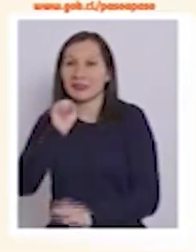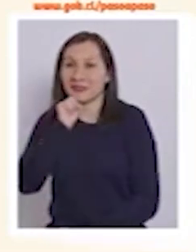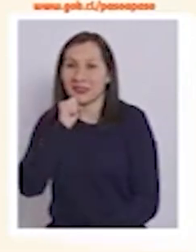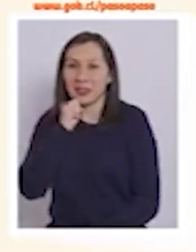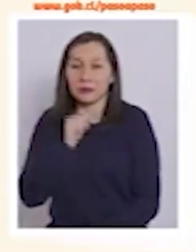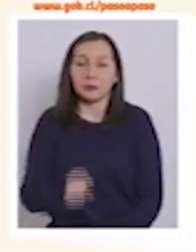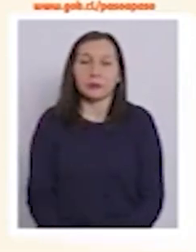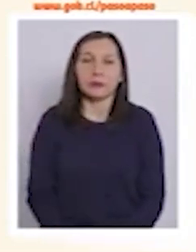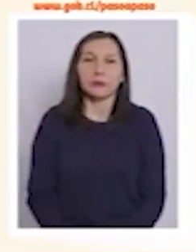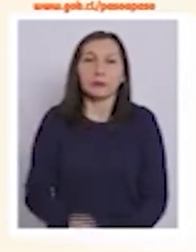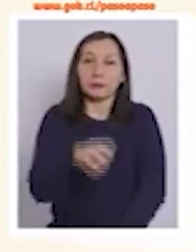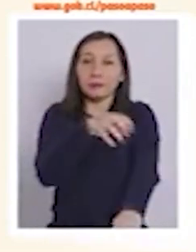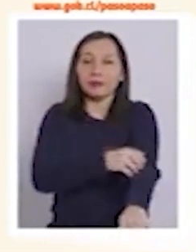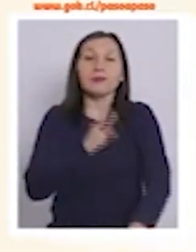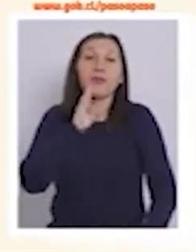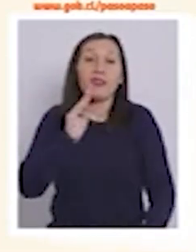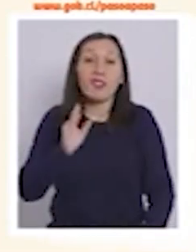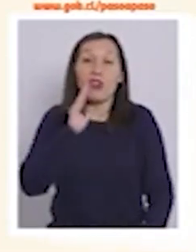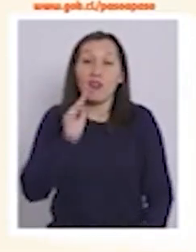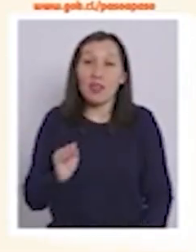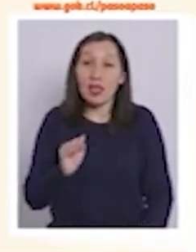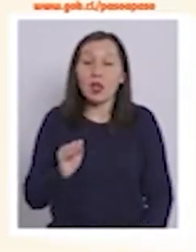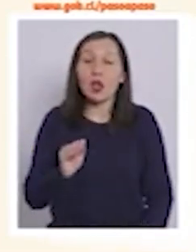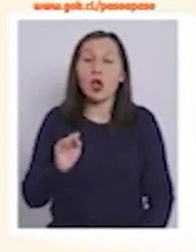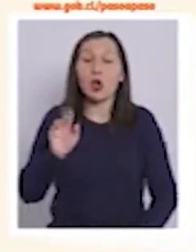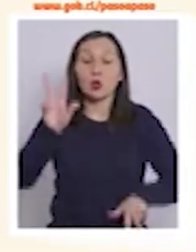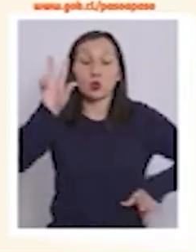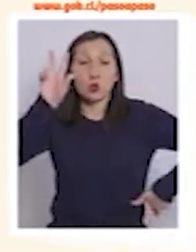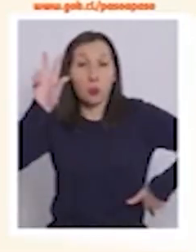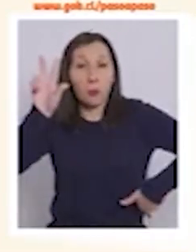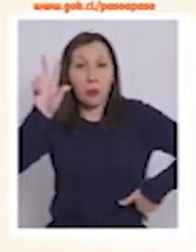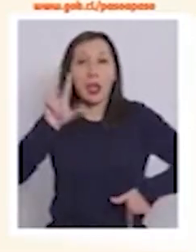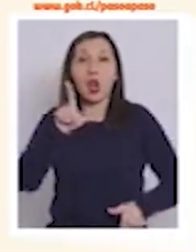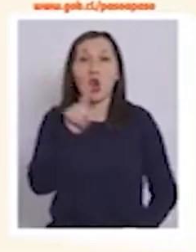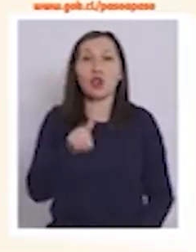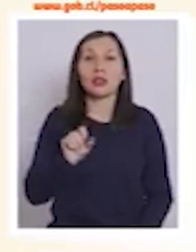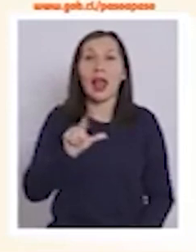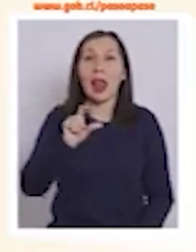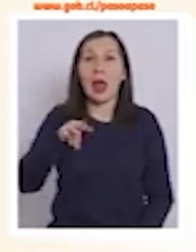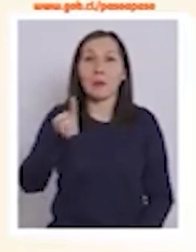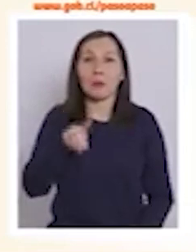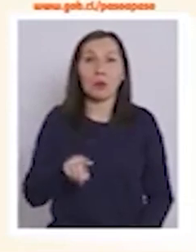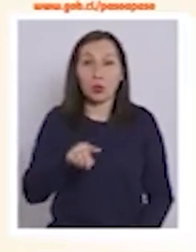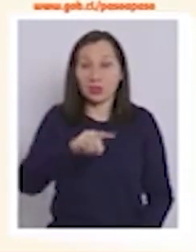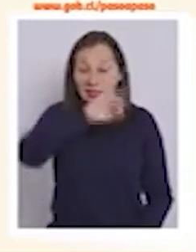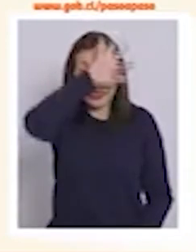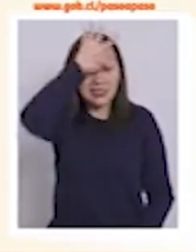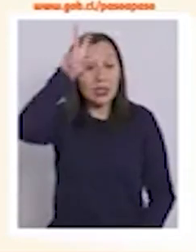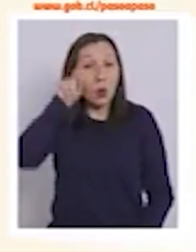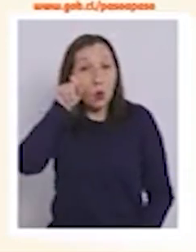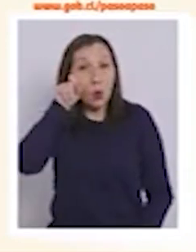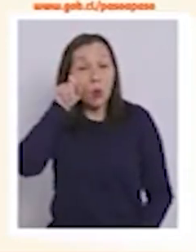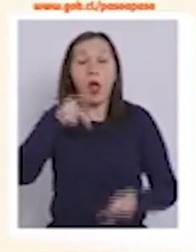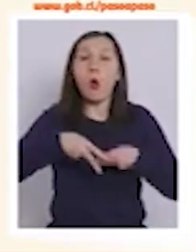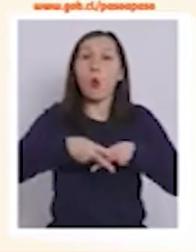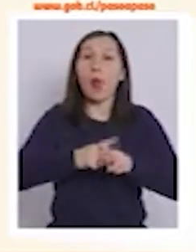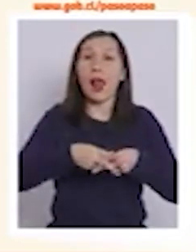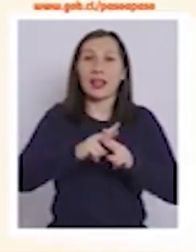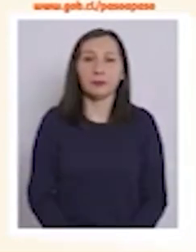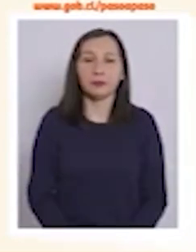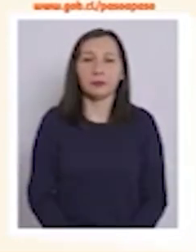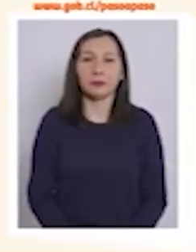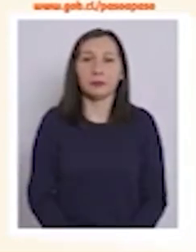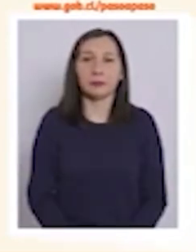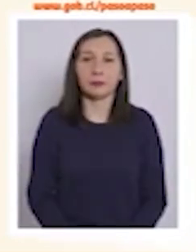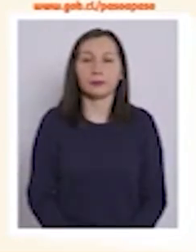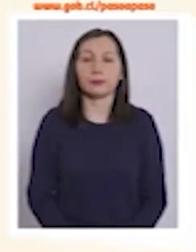En la región del Bío Bío, Yumbel, Los Álamos, Chihuayante, Hualqui y Penco.